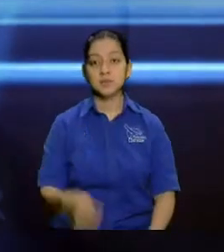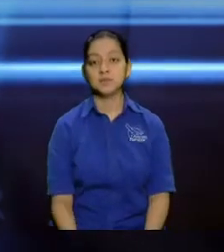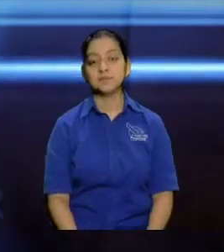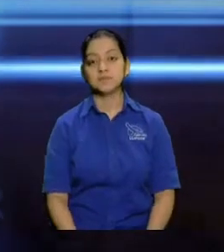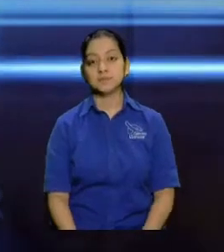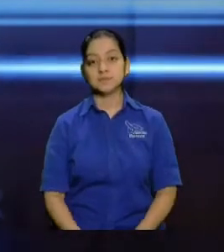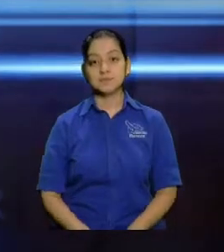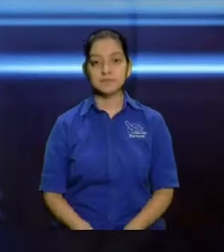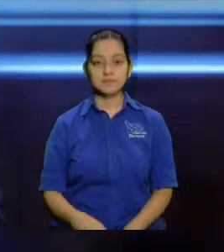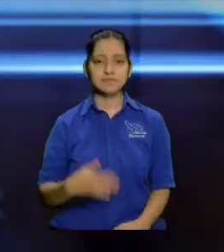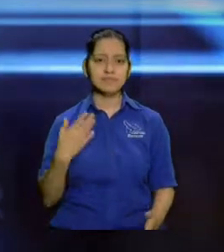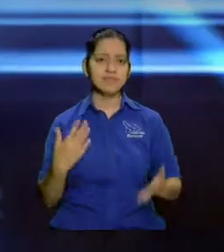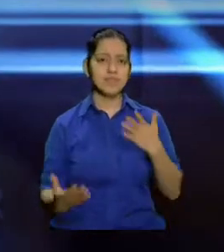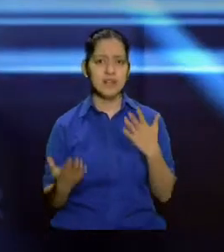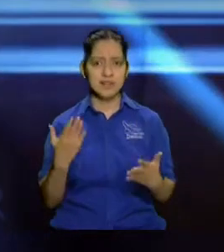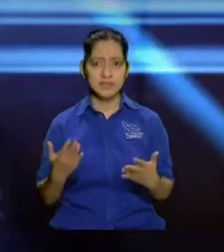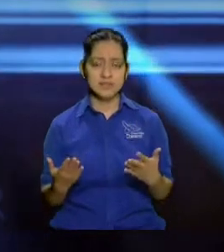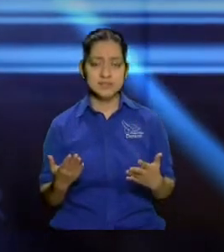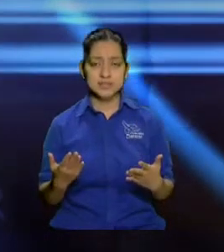y a veces por querubines.